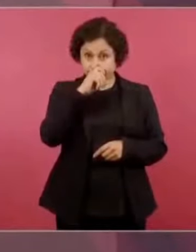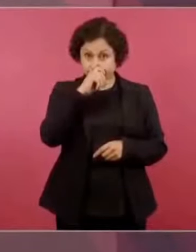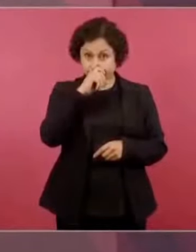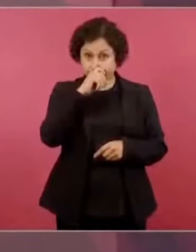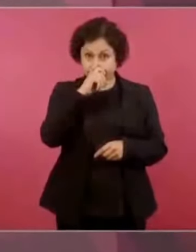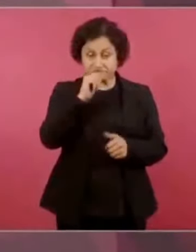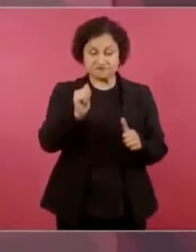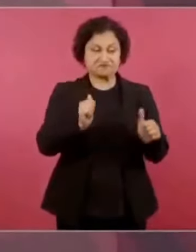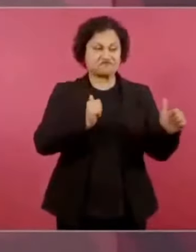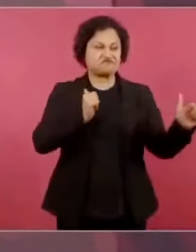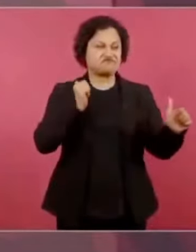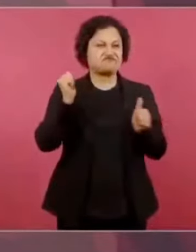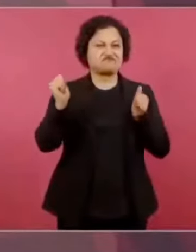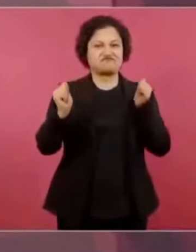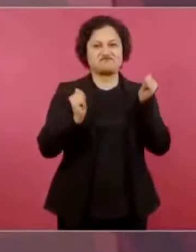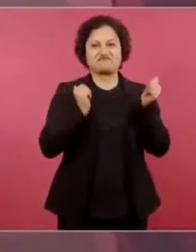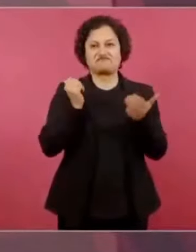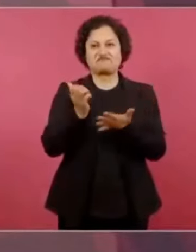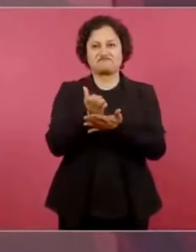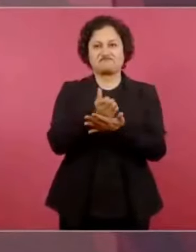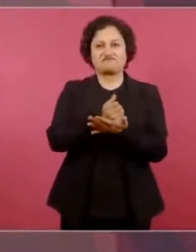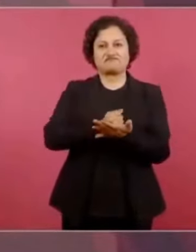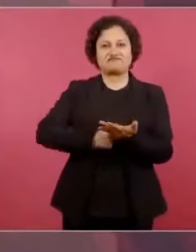escrúpulos morales de ninguna índole.